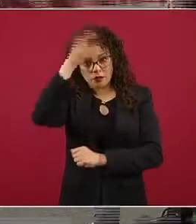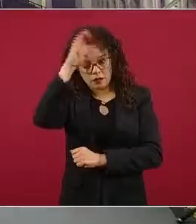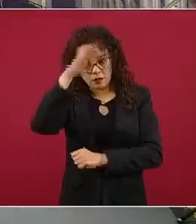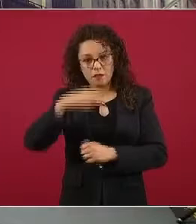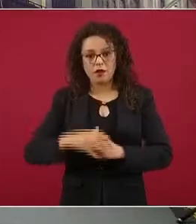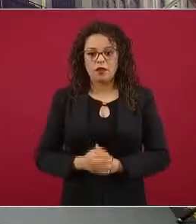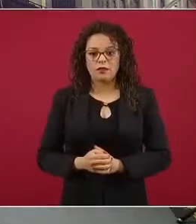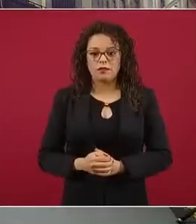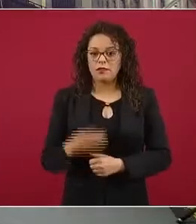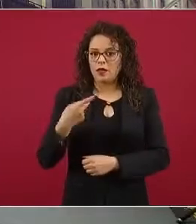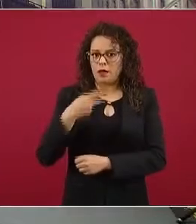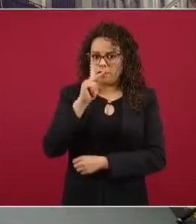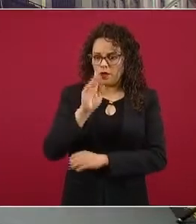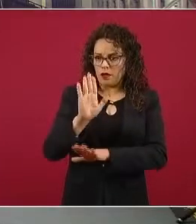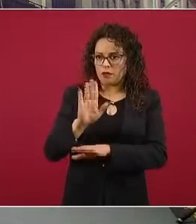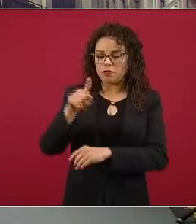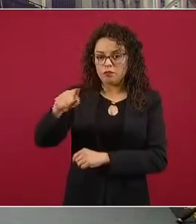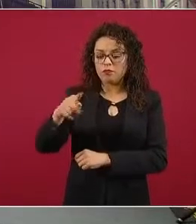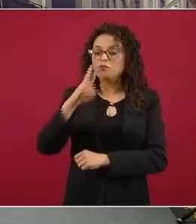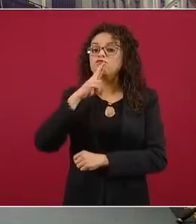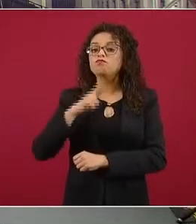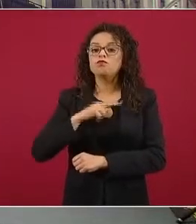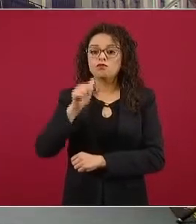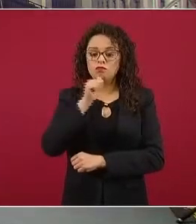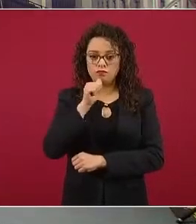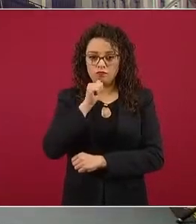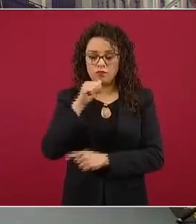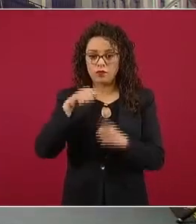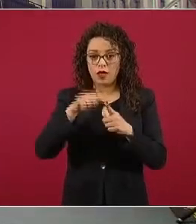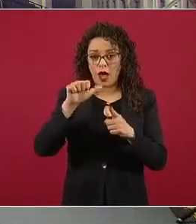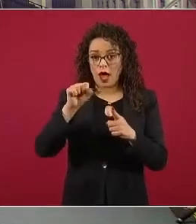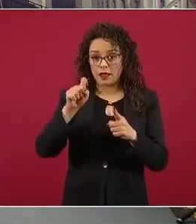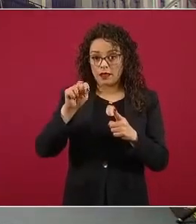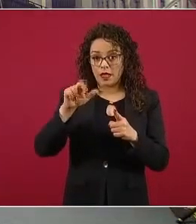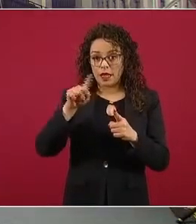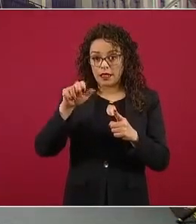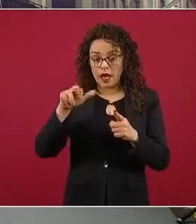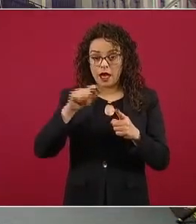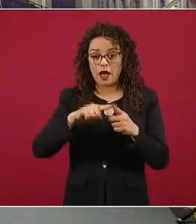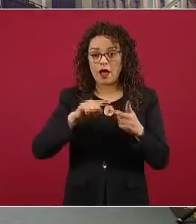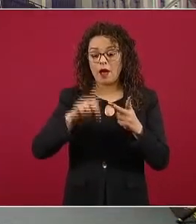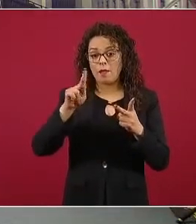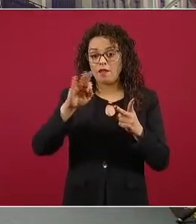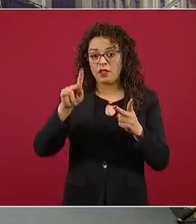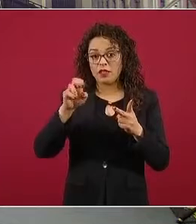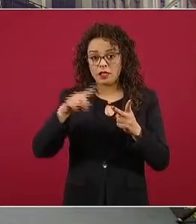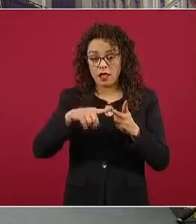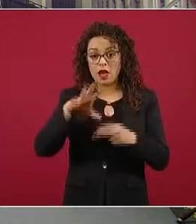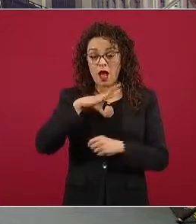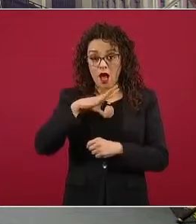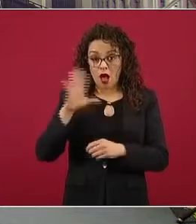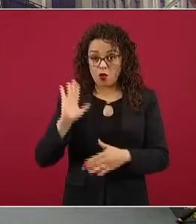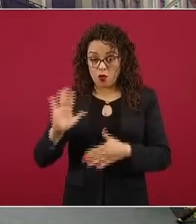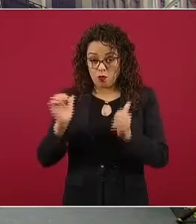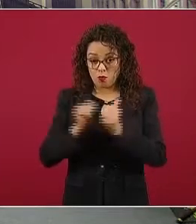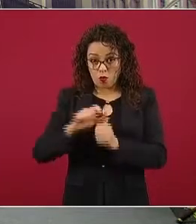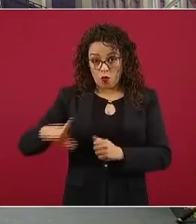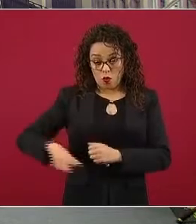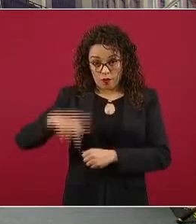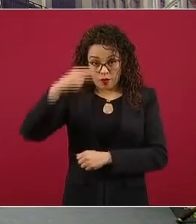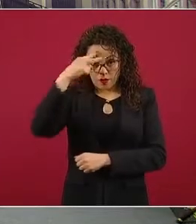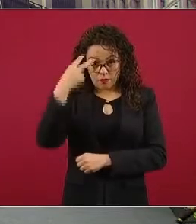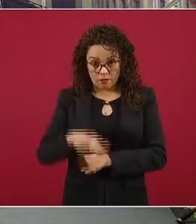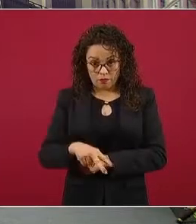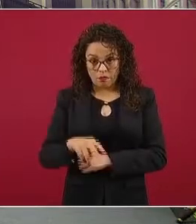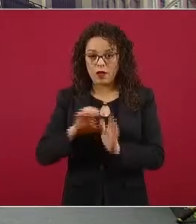El AstraZeneca y Pfizer tienen un compromiso con el gobierno mexicano en caso, como usted dice, en caso